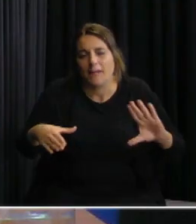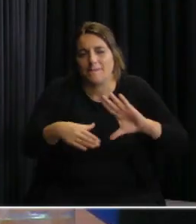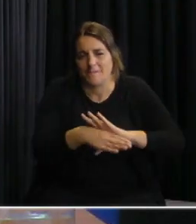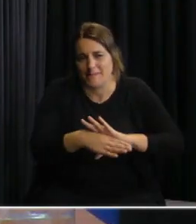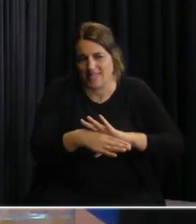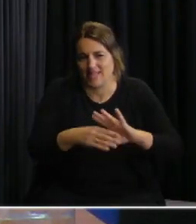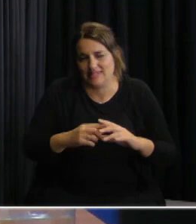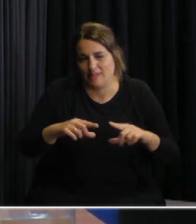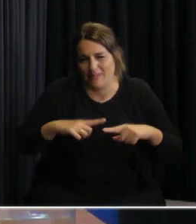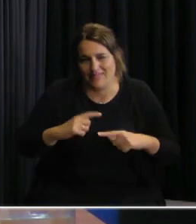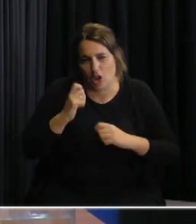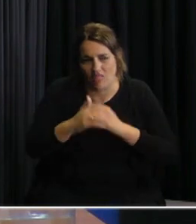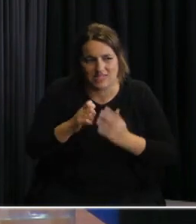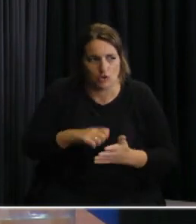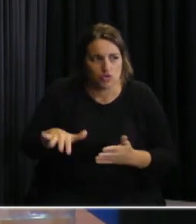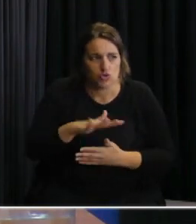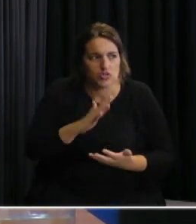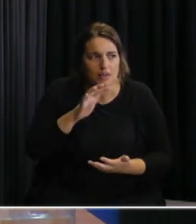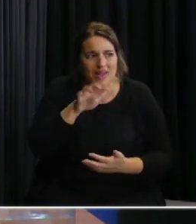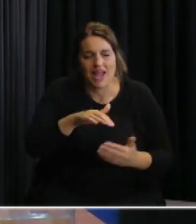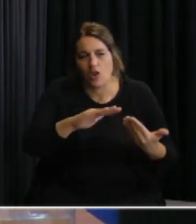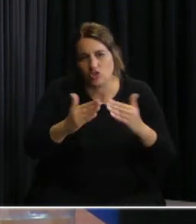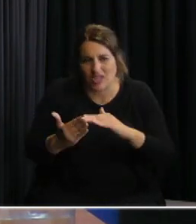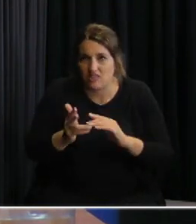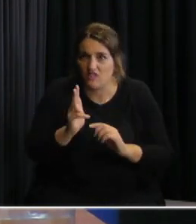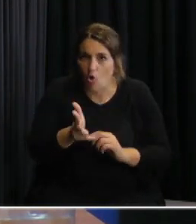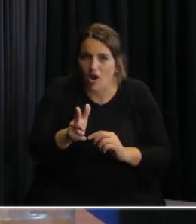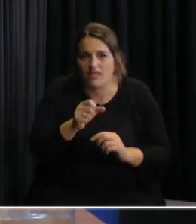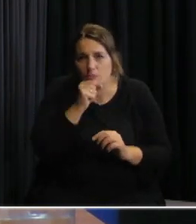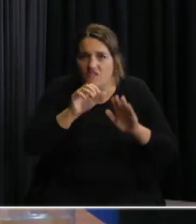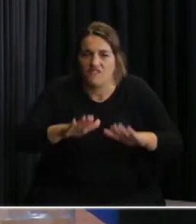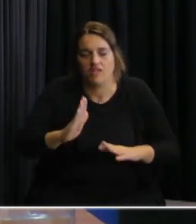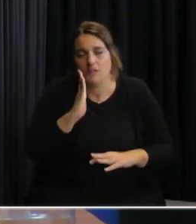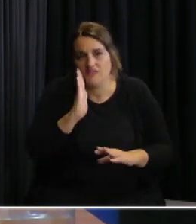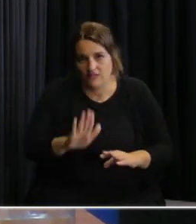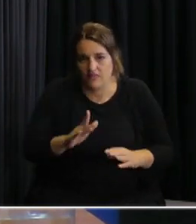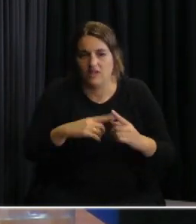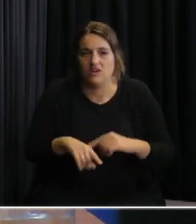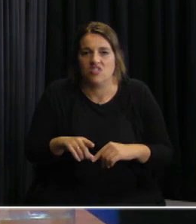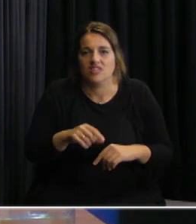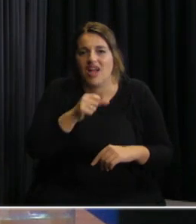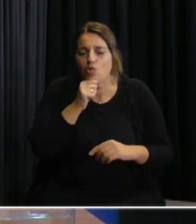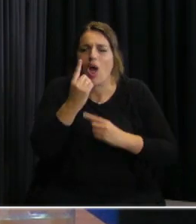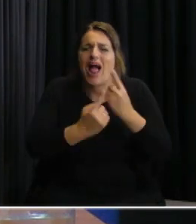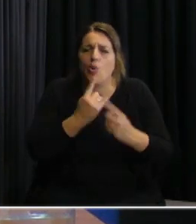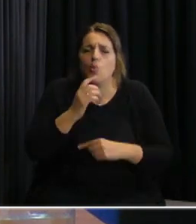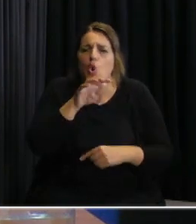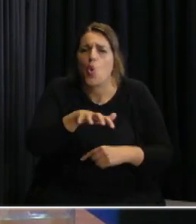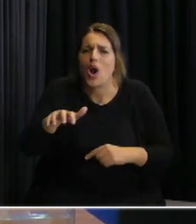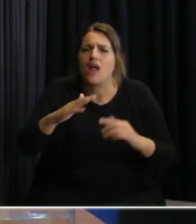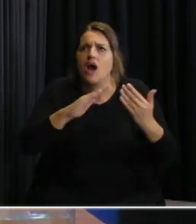Desarrollo Social para los centros de larga estadía de personas mayores hay algunos centros